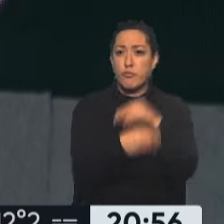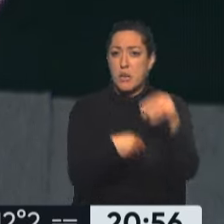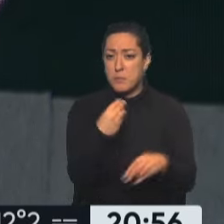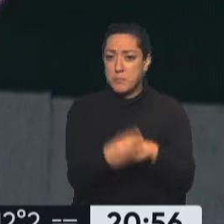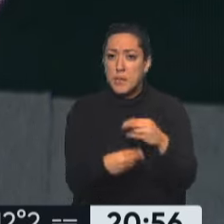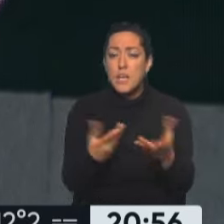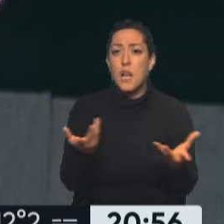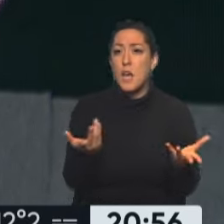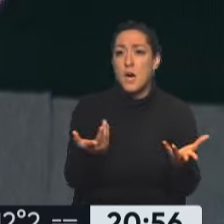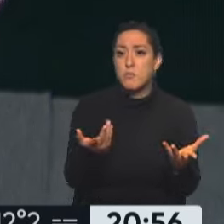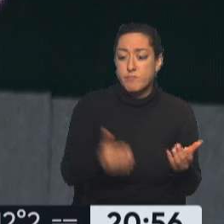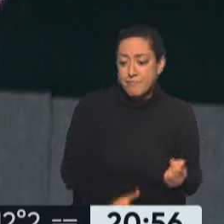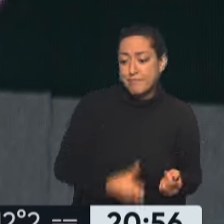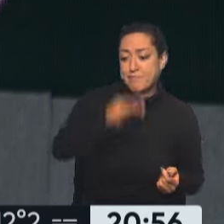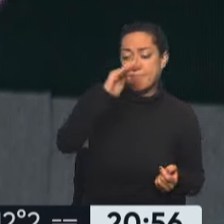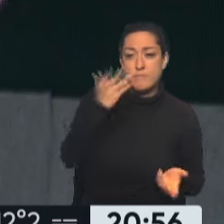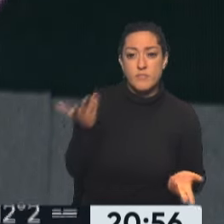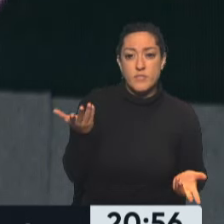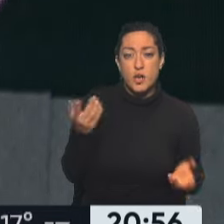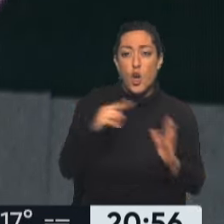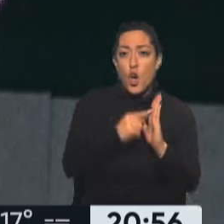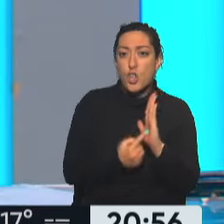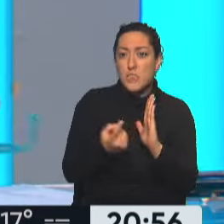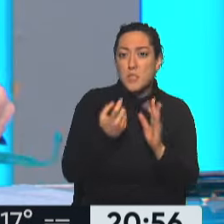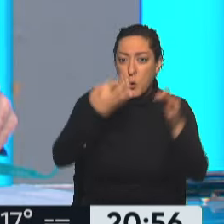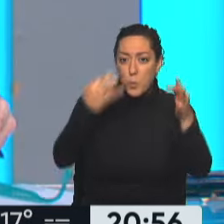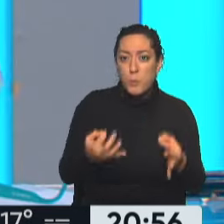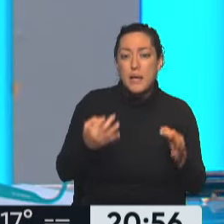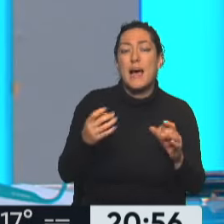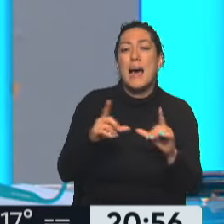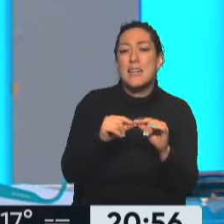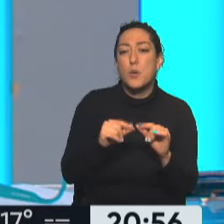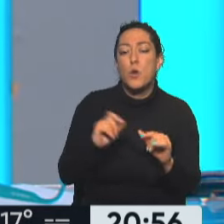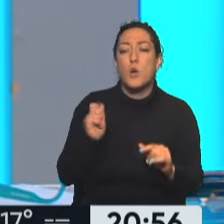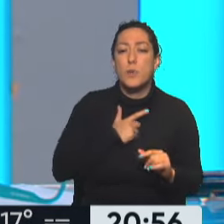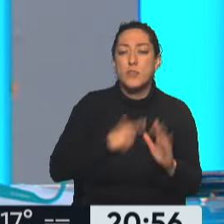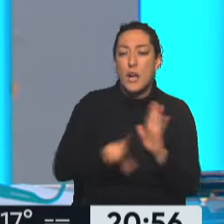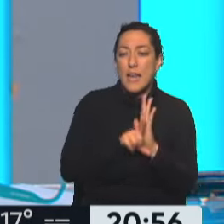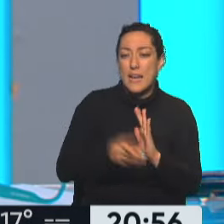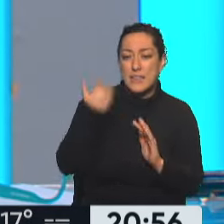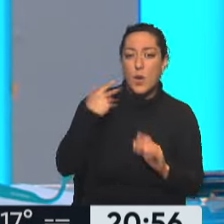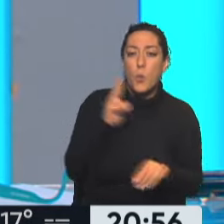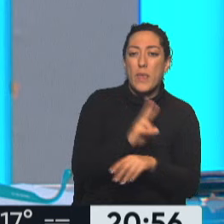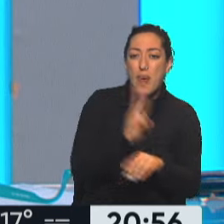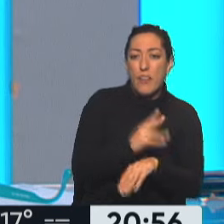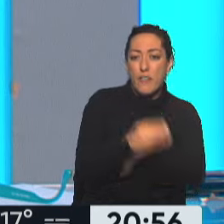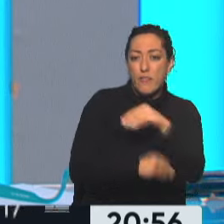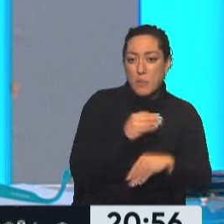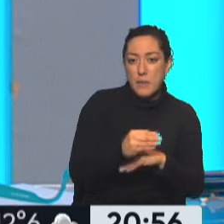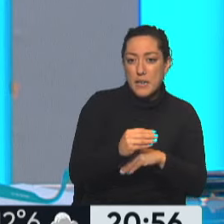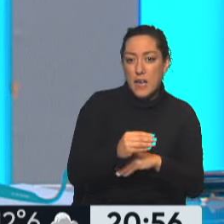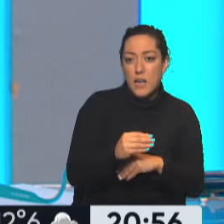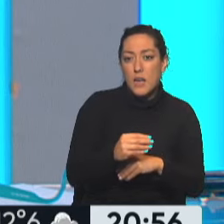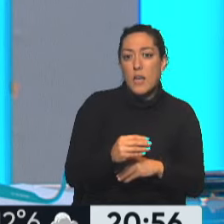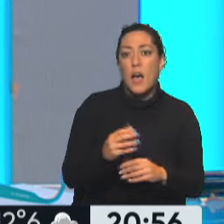tenía esta niña, no previa a la adopción y cumplían las condiciones. Invoca en un viejo artículo de la ley nuestra que dice que quien fue cuidador o que lo tuvo como cuidador no